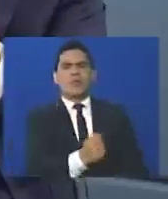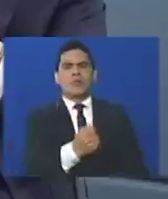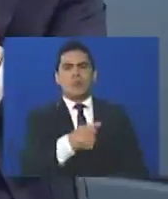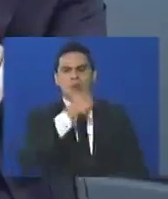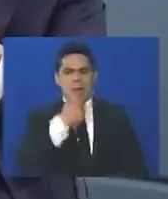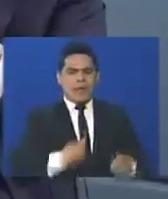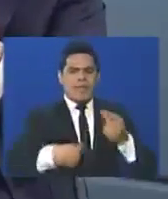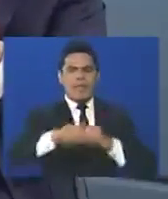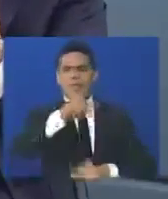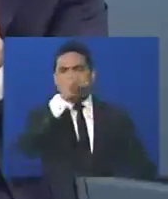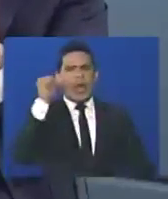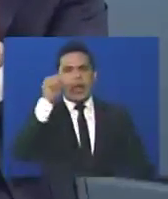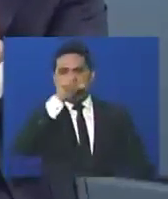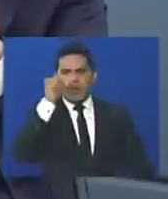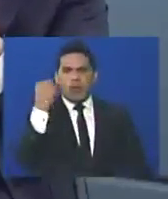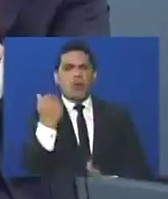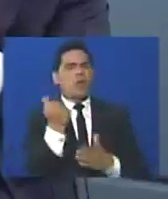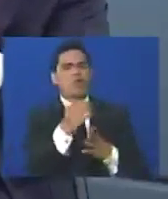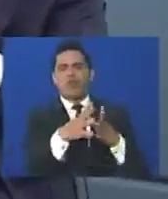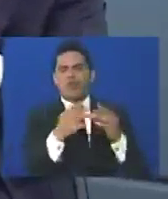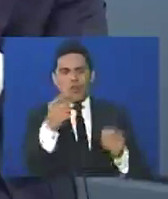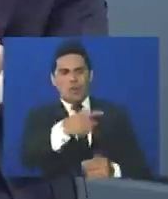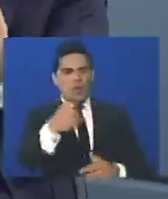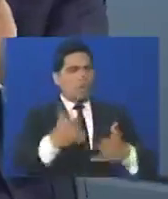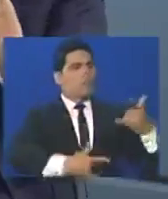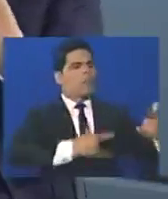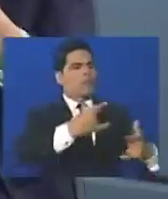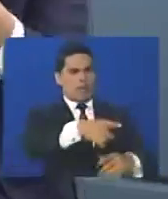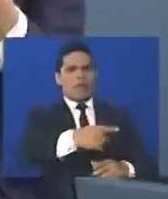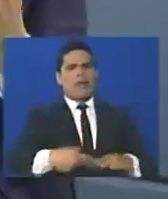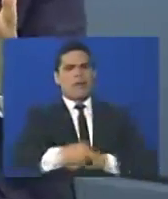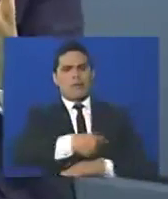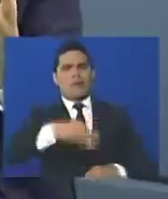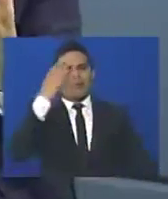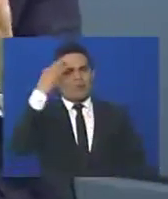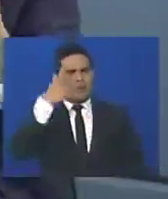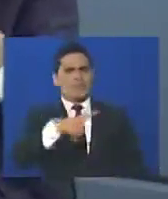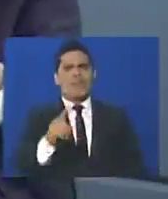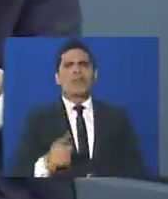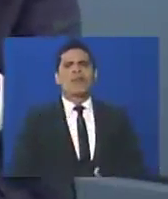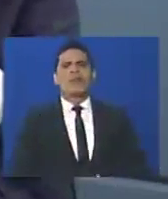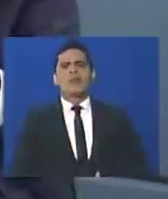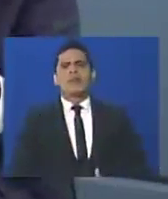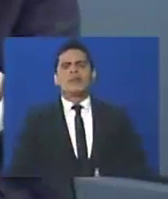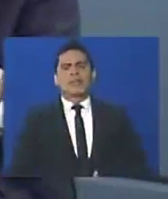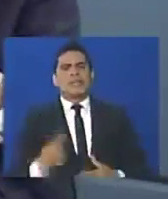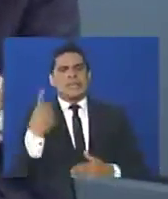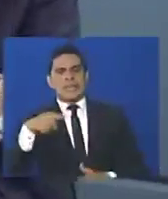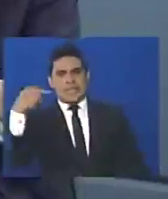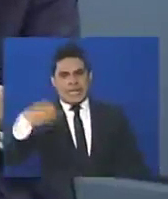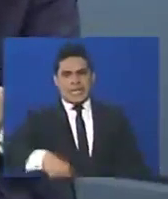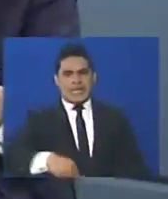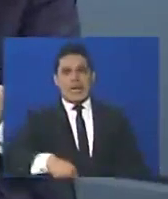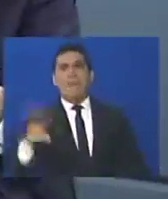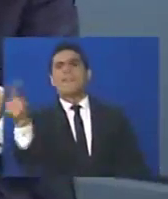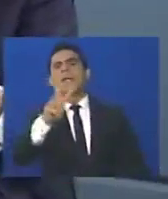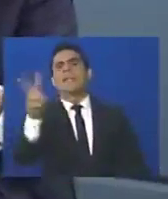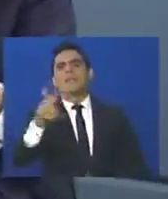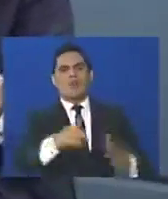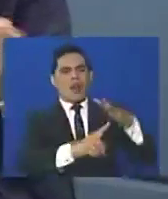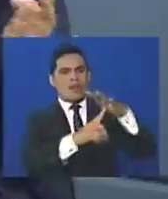de droga, los que secuestran, los sicarios, los malandros, es decir, esa gente que tiene a esta tierra nuestra